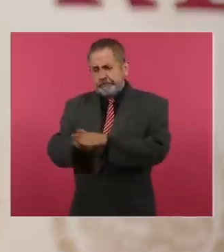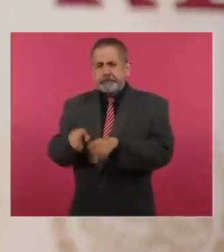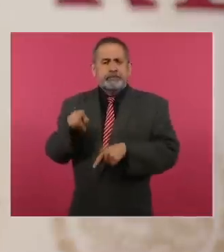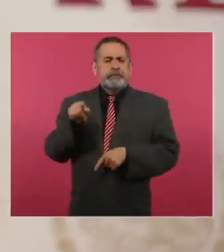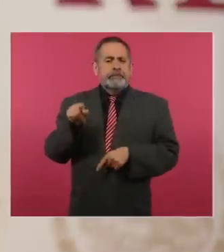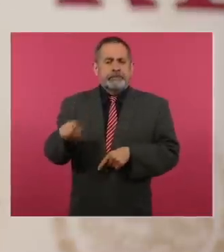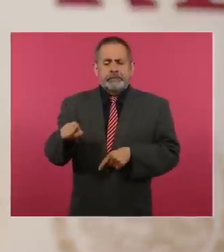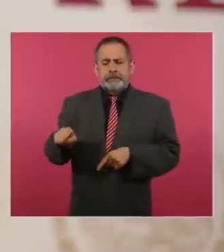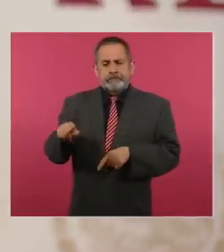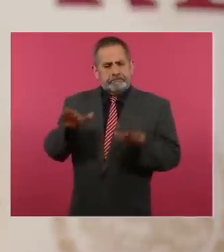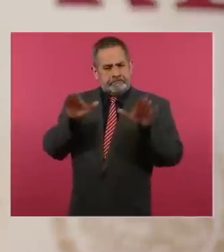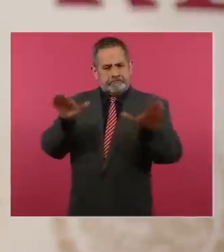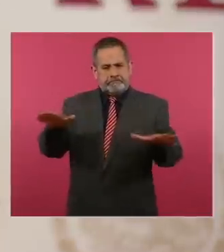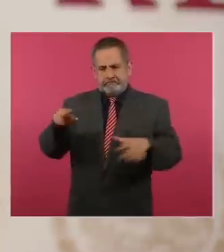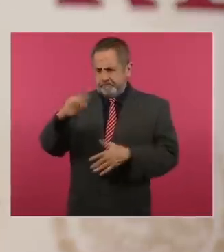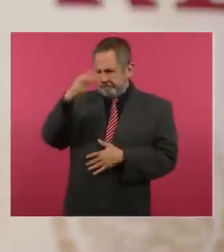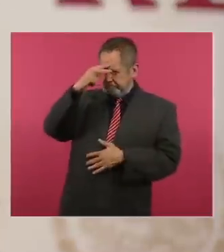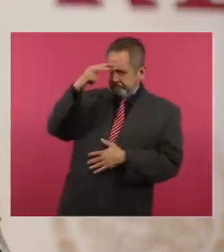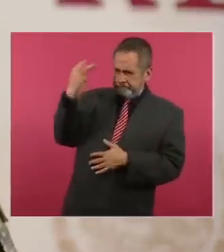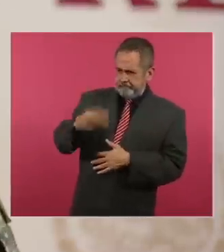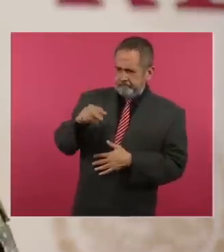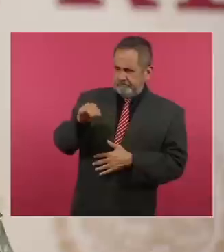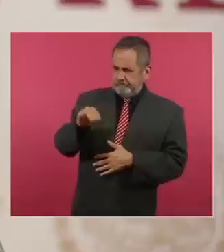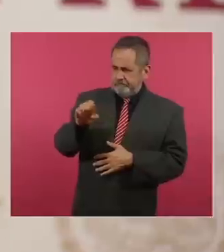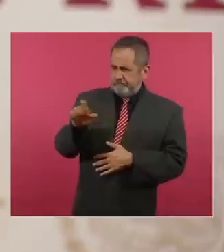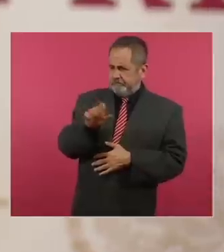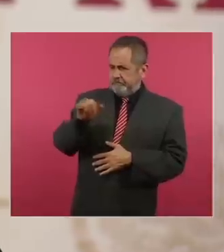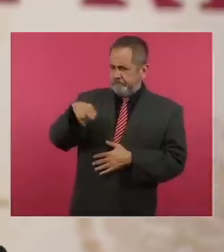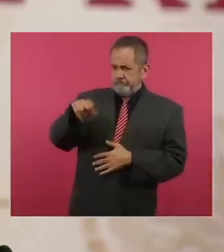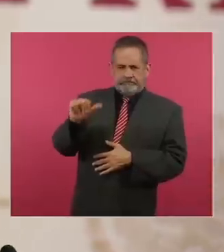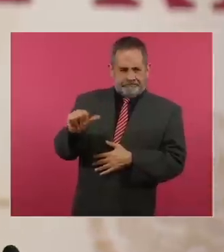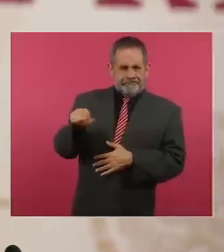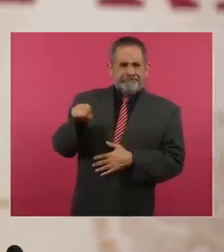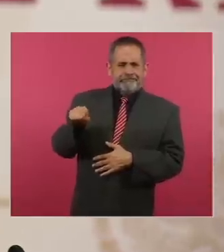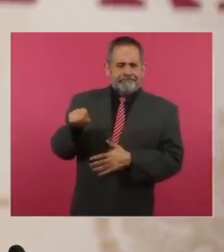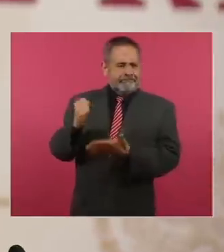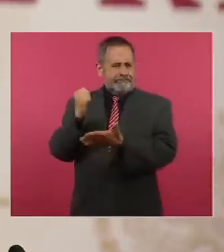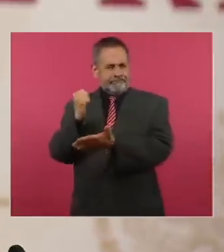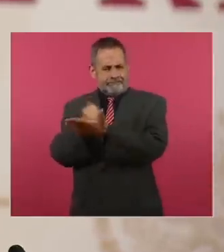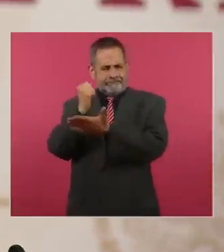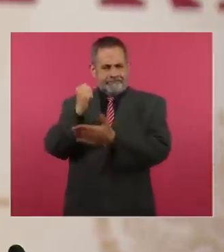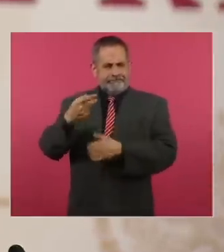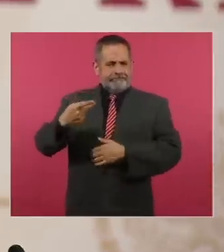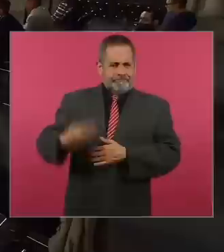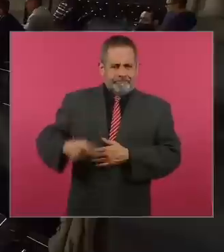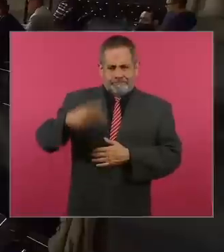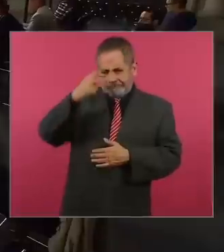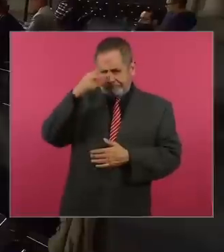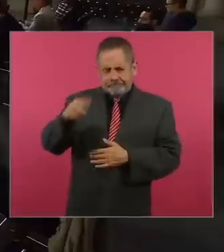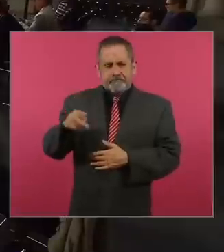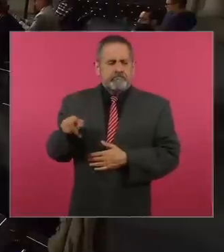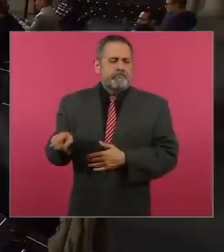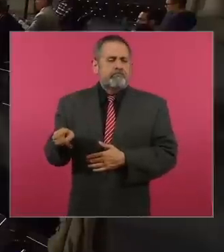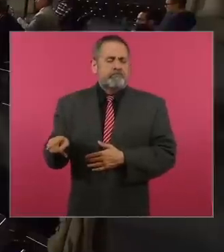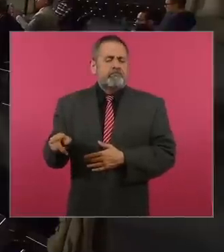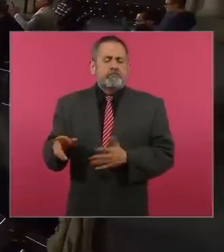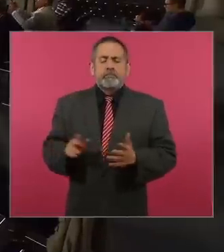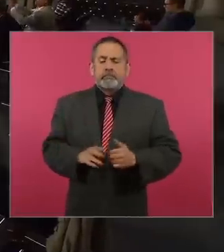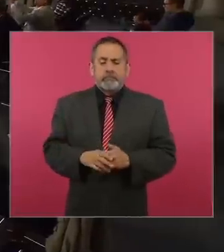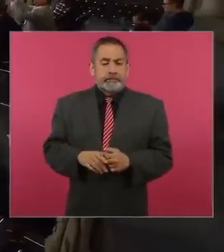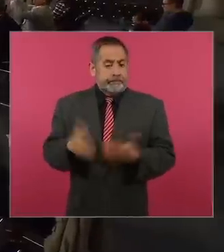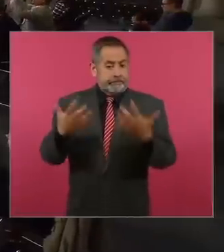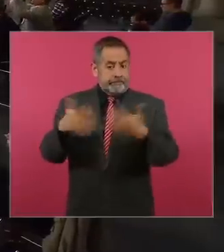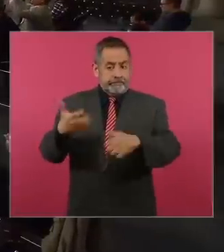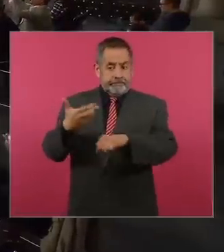del Estado mexicano, la línea aérea que llevará el nombre de mexicana de aviación, pues, esta